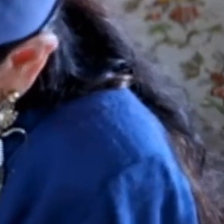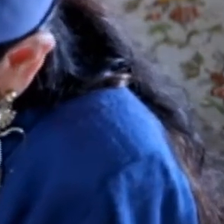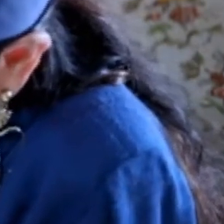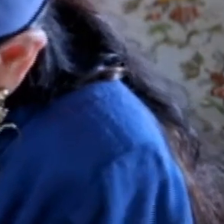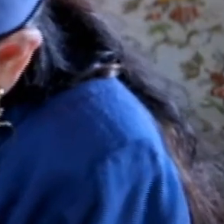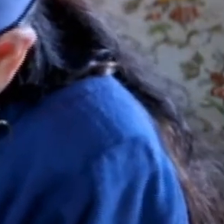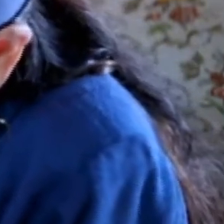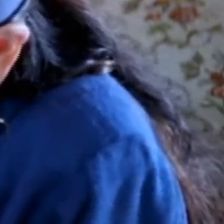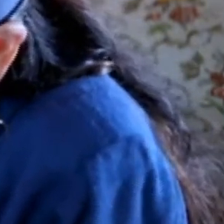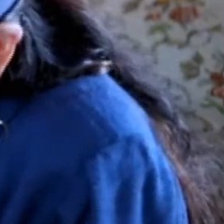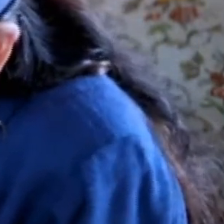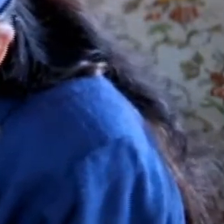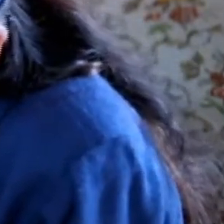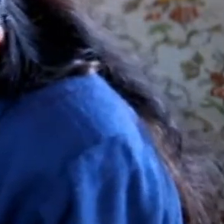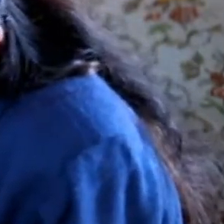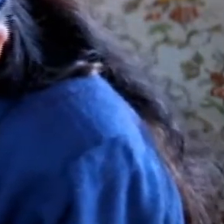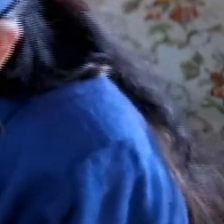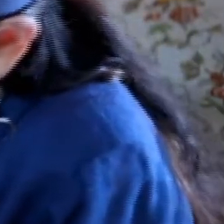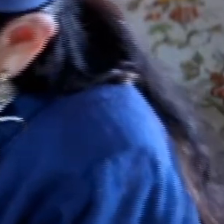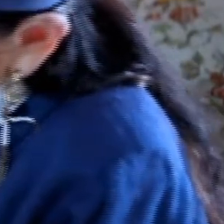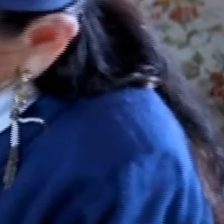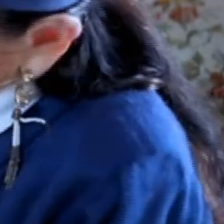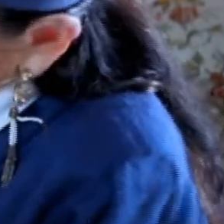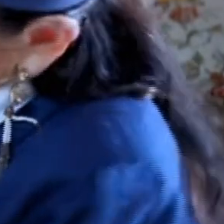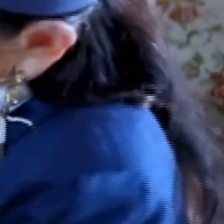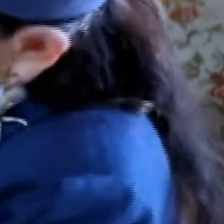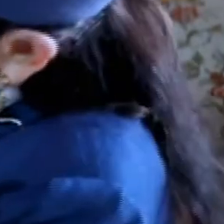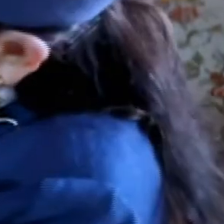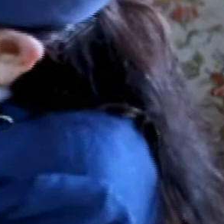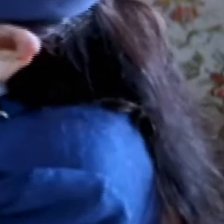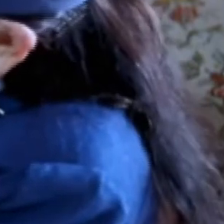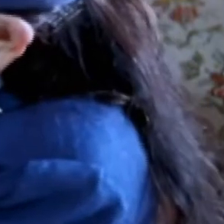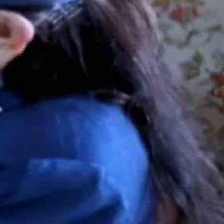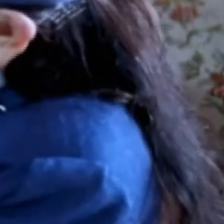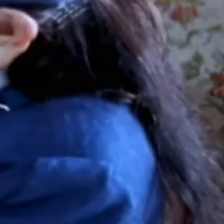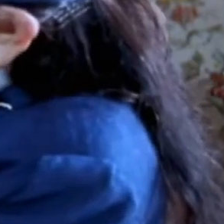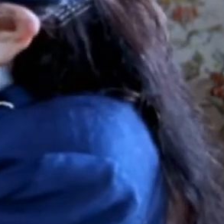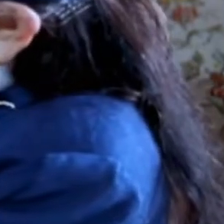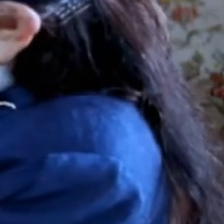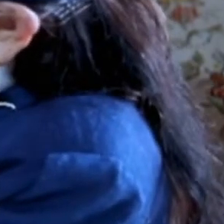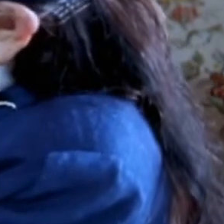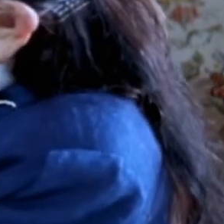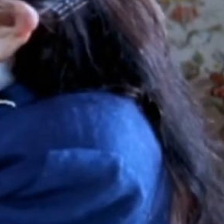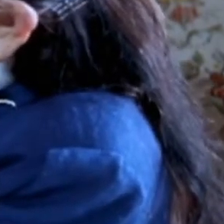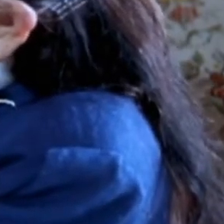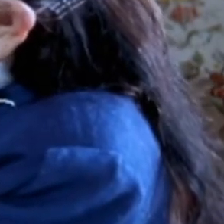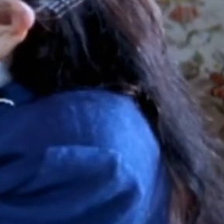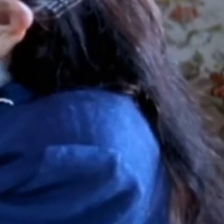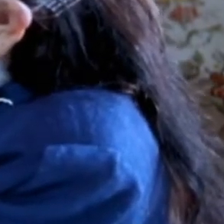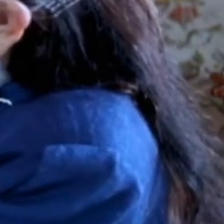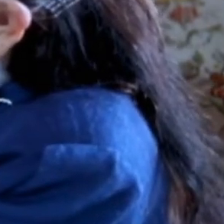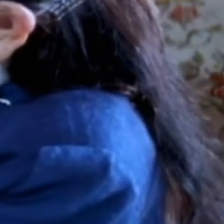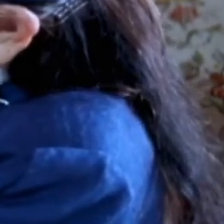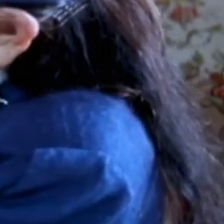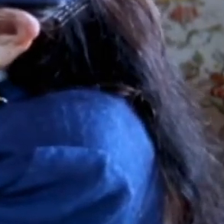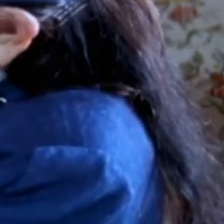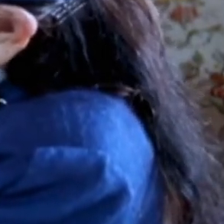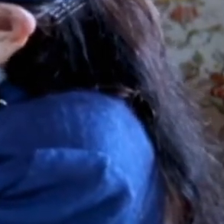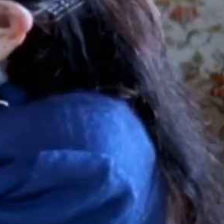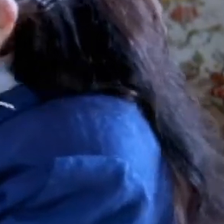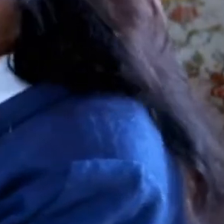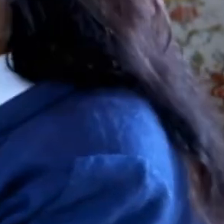todos los, aquí que, vean todos los compañeros, los que han trabajado en el Caribe, todos están aquí.